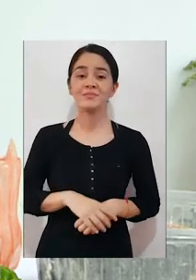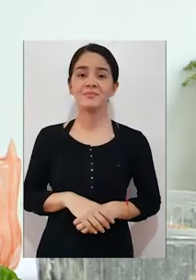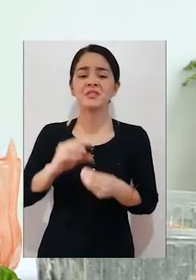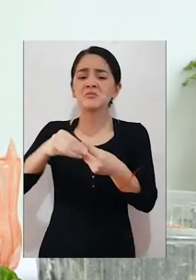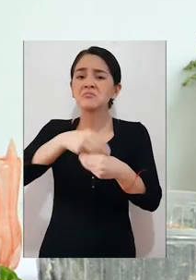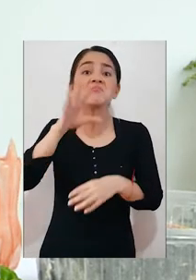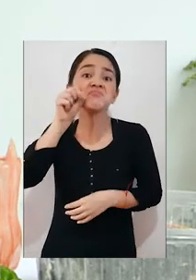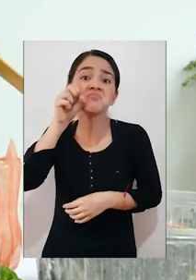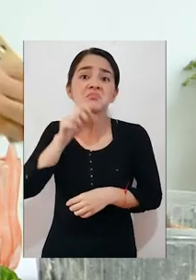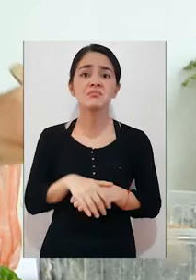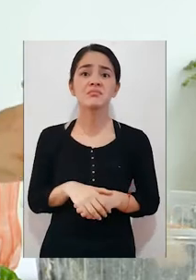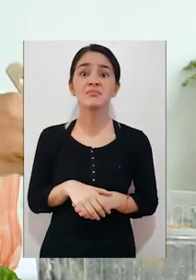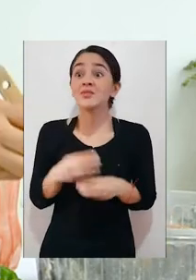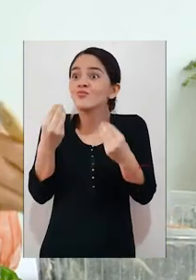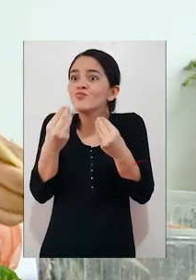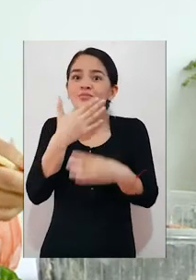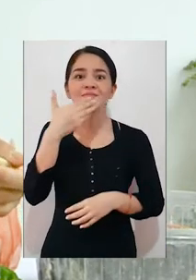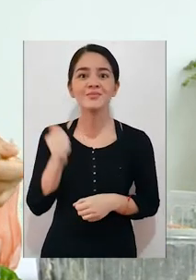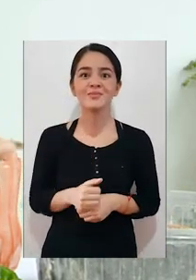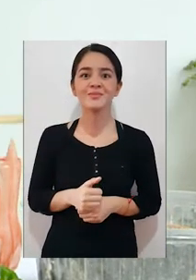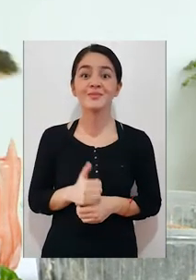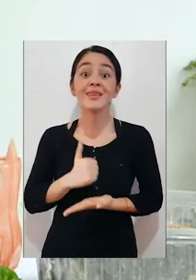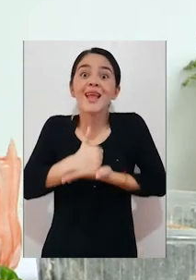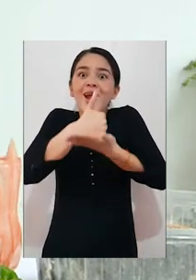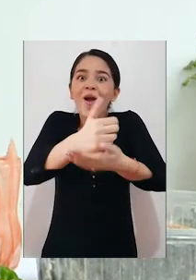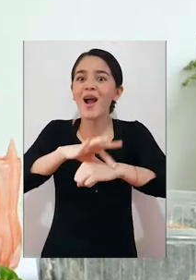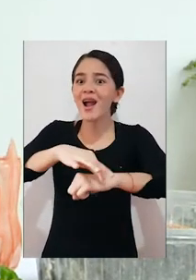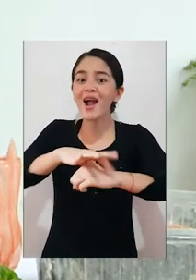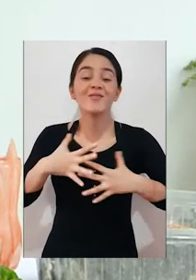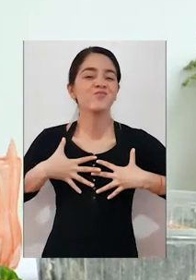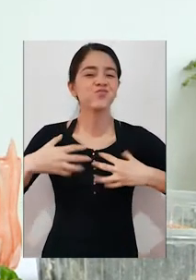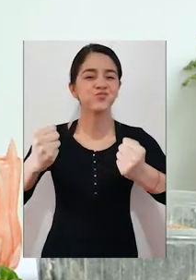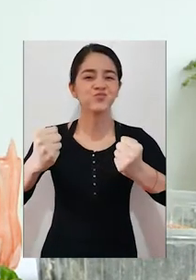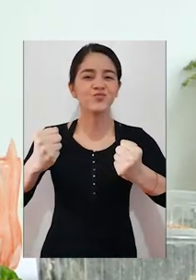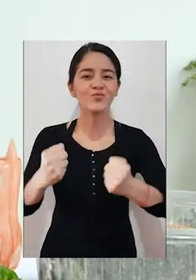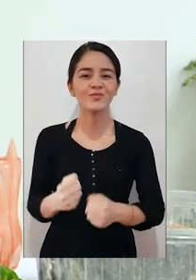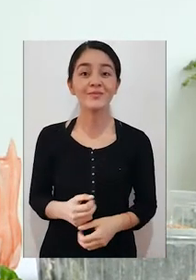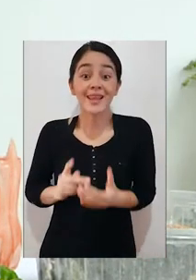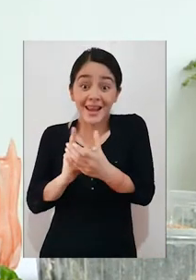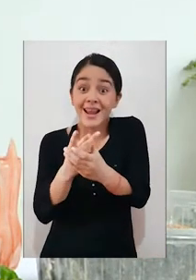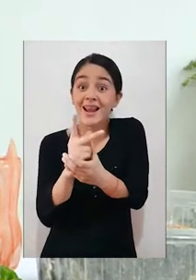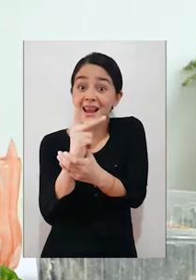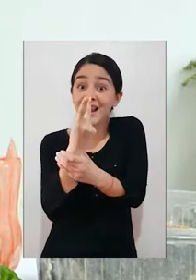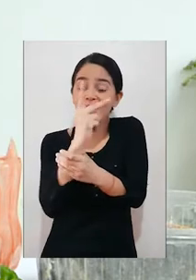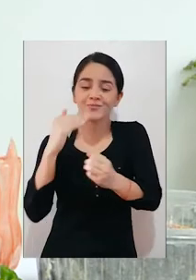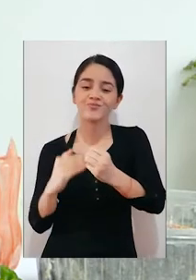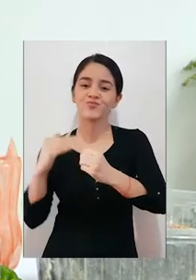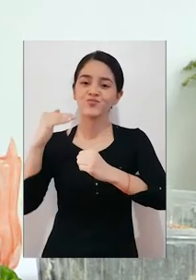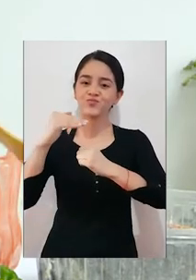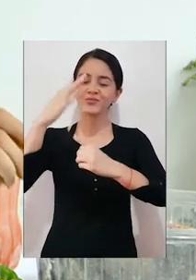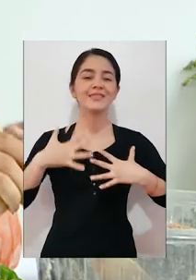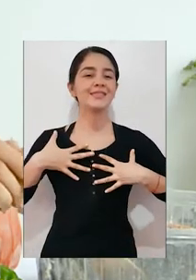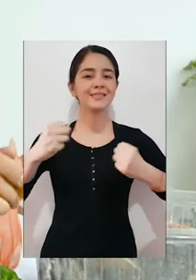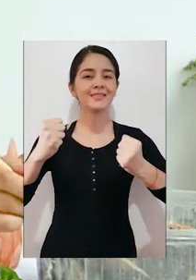concha de una naranja mucho mejor porque eso ayuda a que la tierra se nutra mucho más y va a hacer que nuestras plantas crezcan más